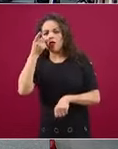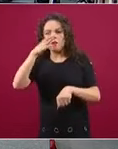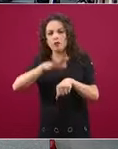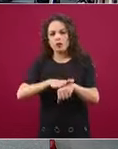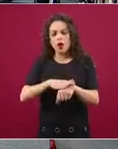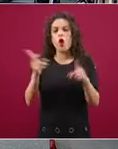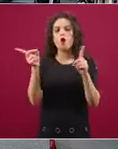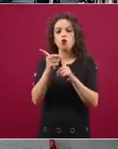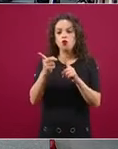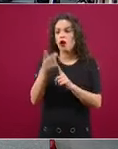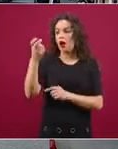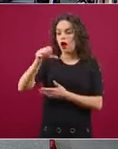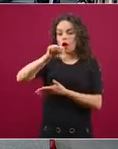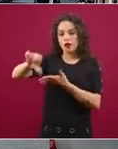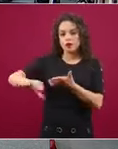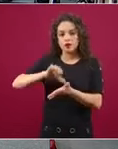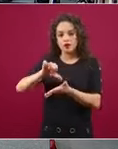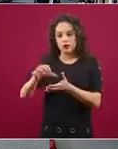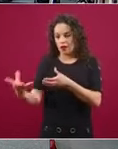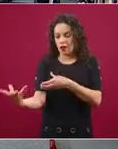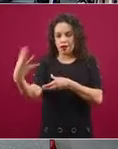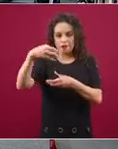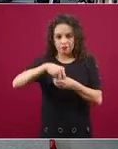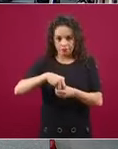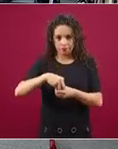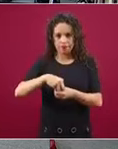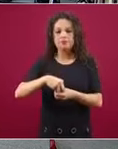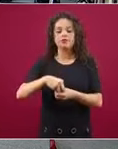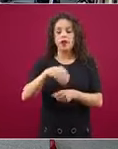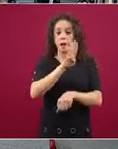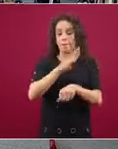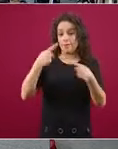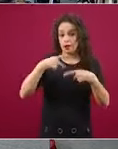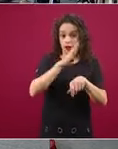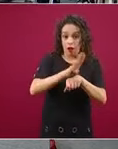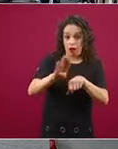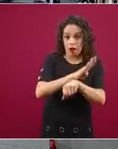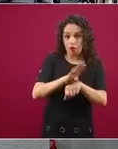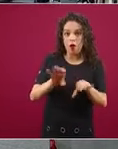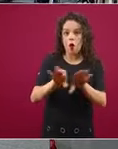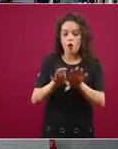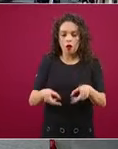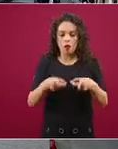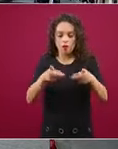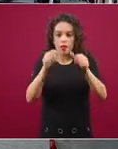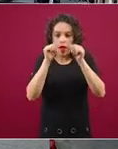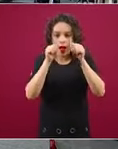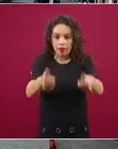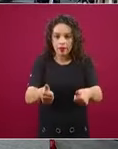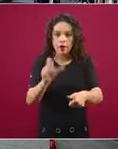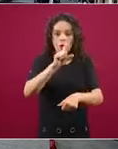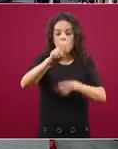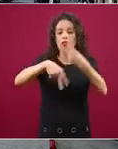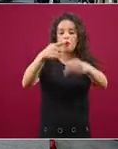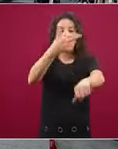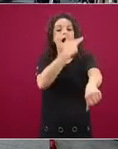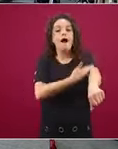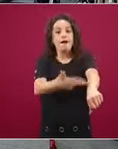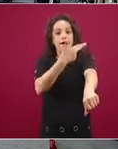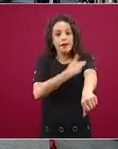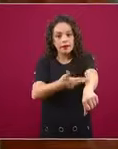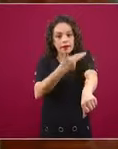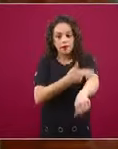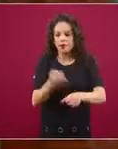integradores y el modo de atención que tienen los beneficiarios cuando acuden a realizar algún trámite. Entonces, ahorita me llamó la atención